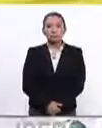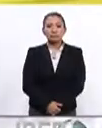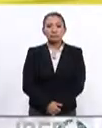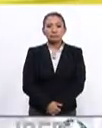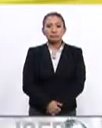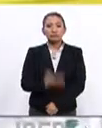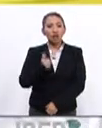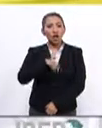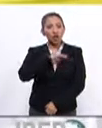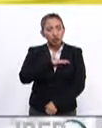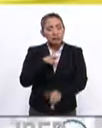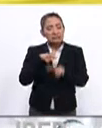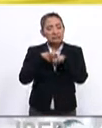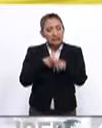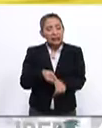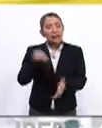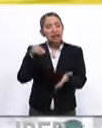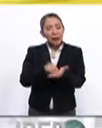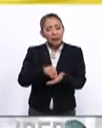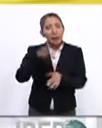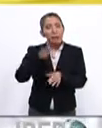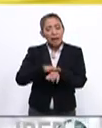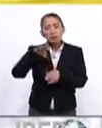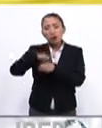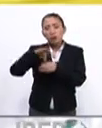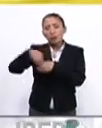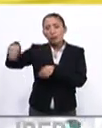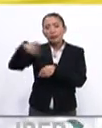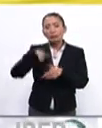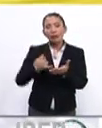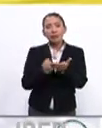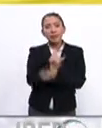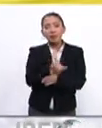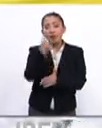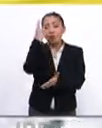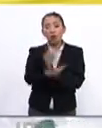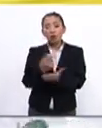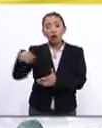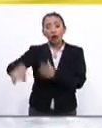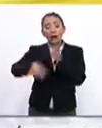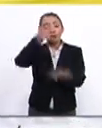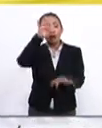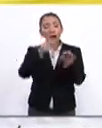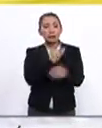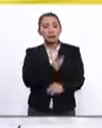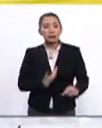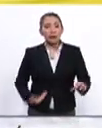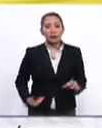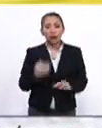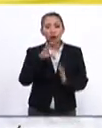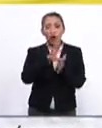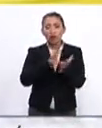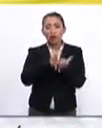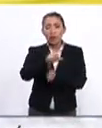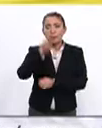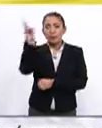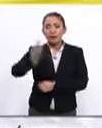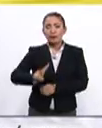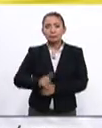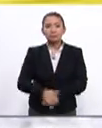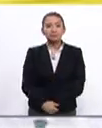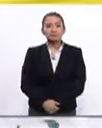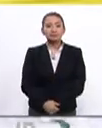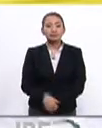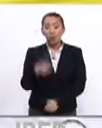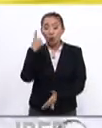Hemos estado y estaremos con los votos del pueblo que es el único que elige presidente constitucional en Venezuela.